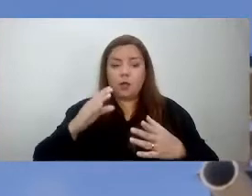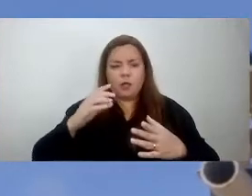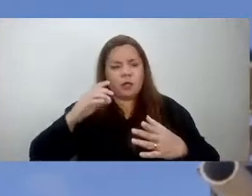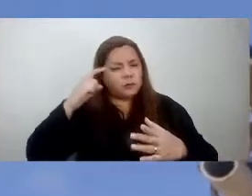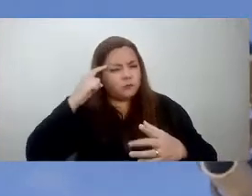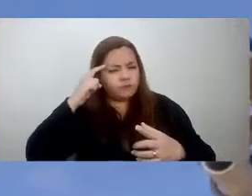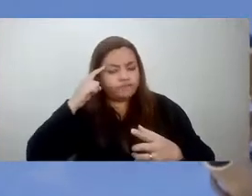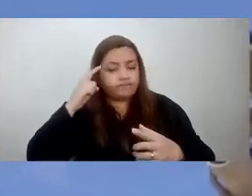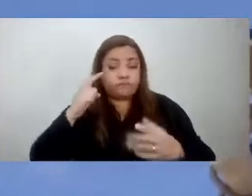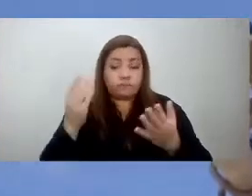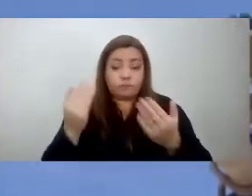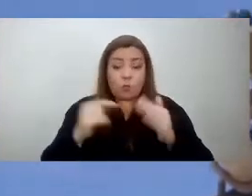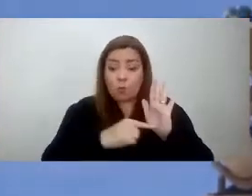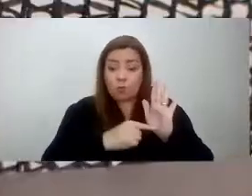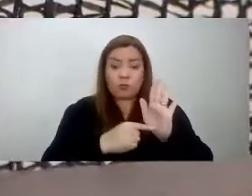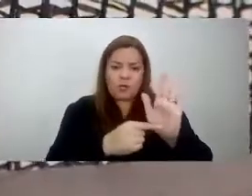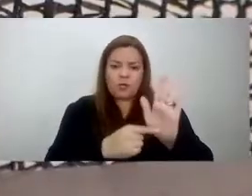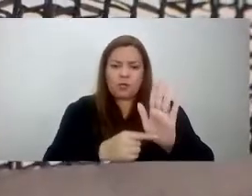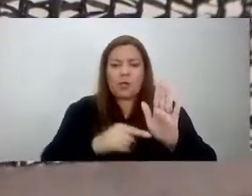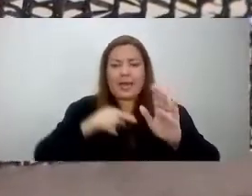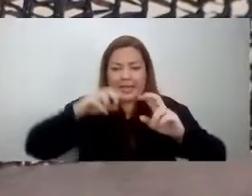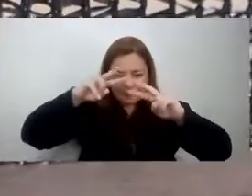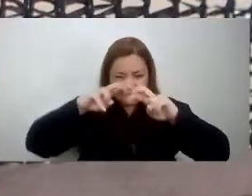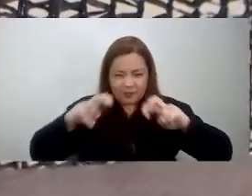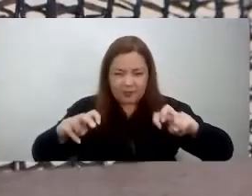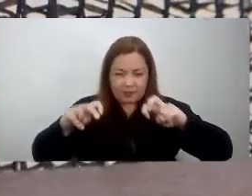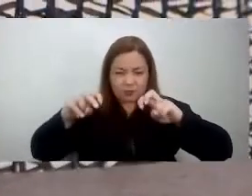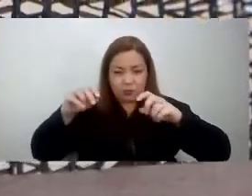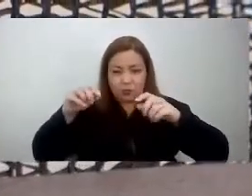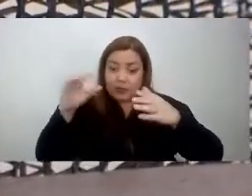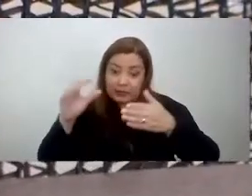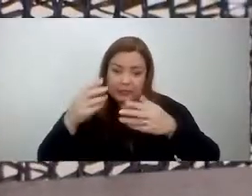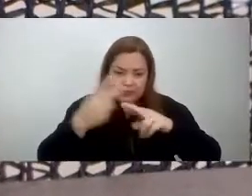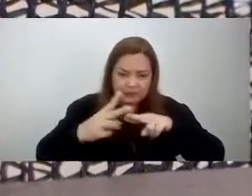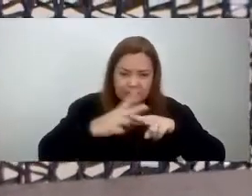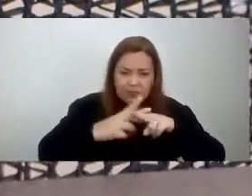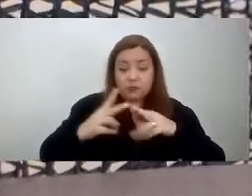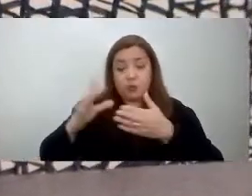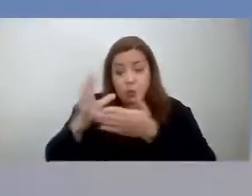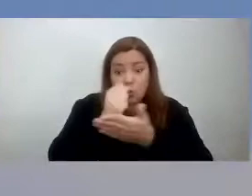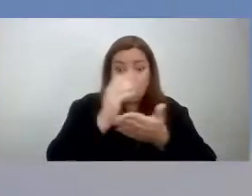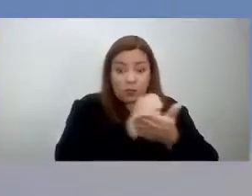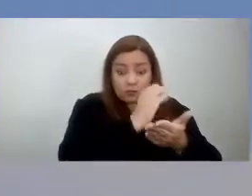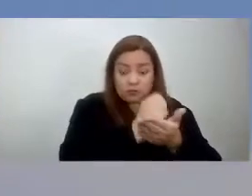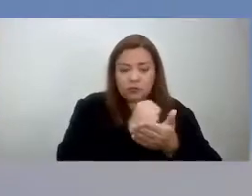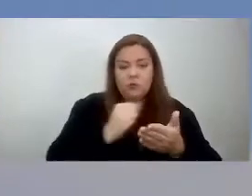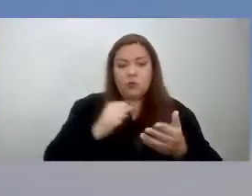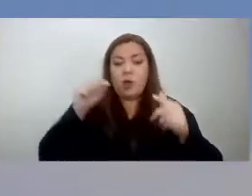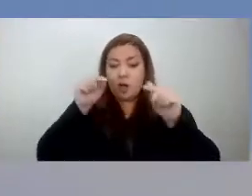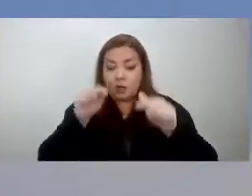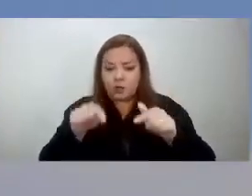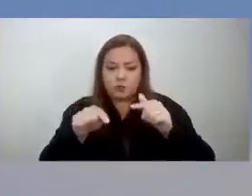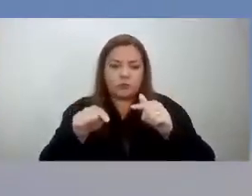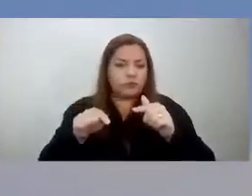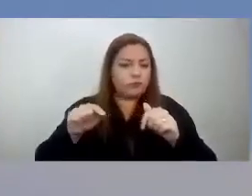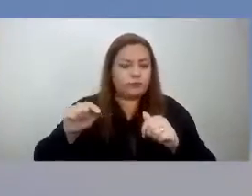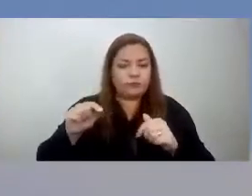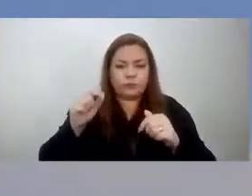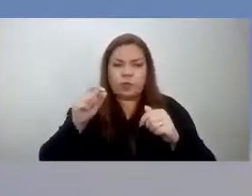mostrar es básicamente la investigación que se hace y los hallazgos que hay donde domina o